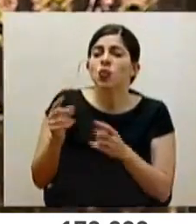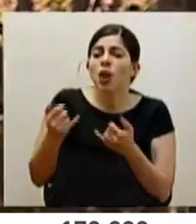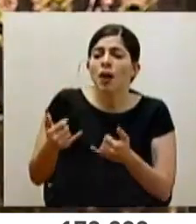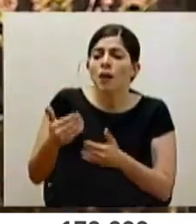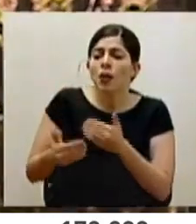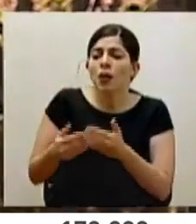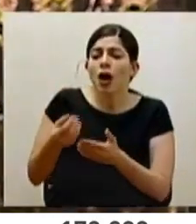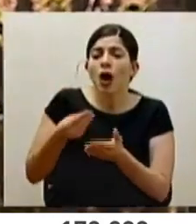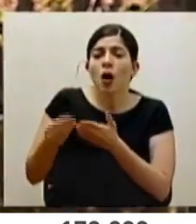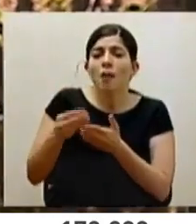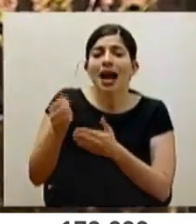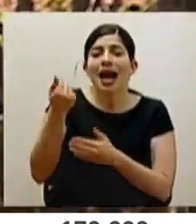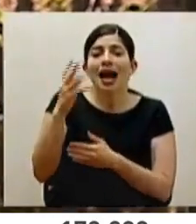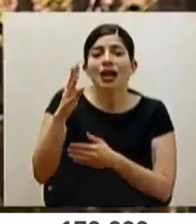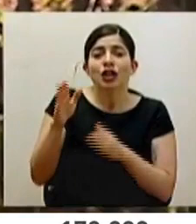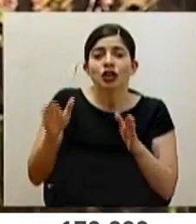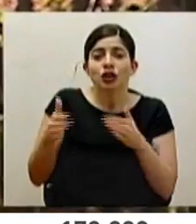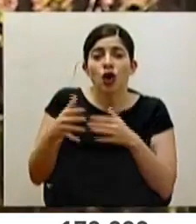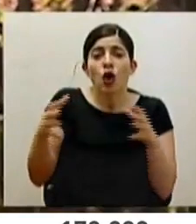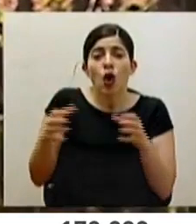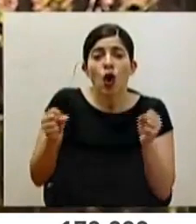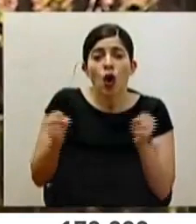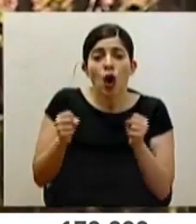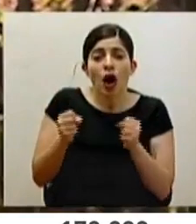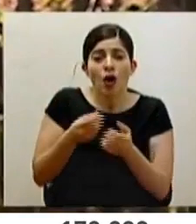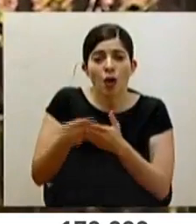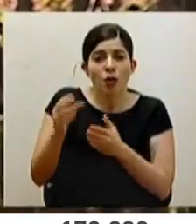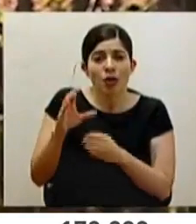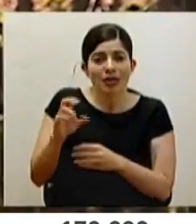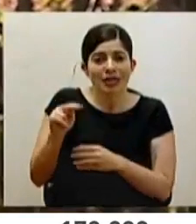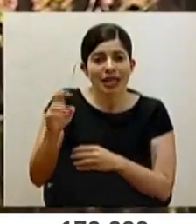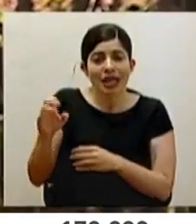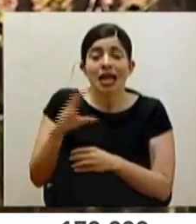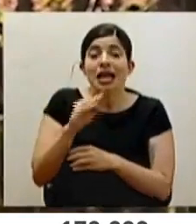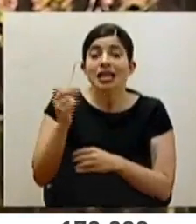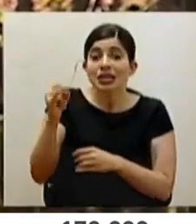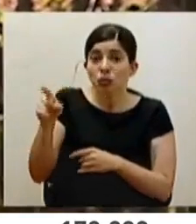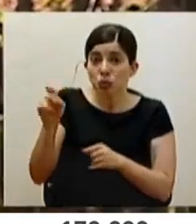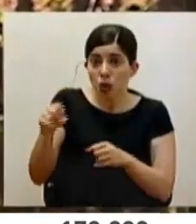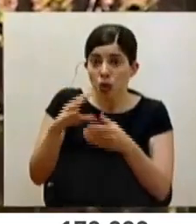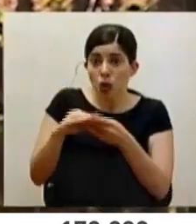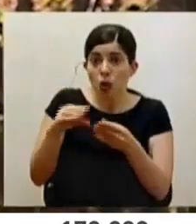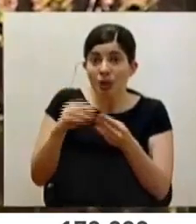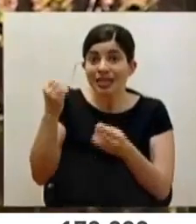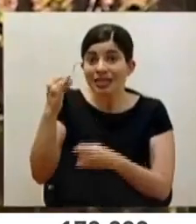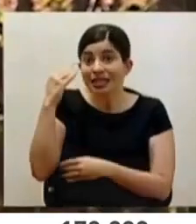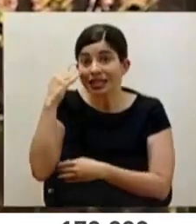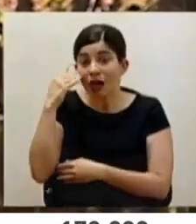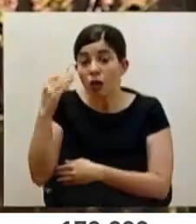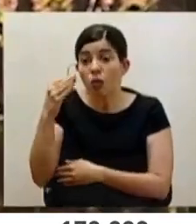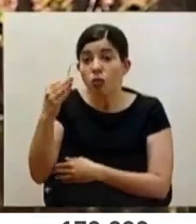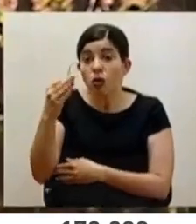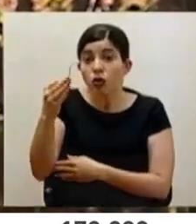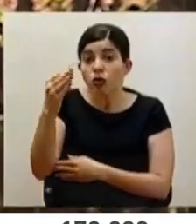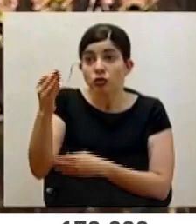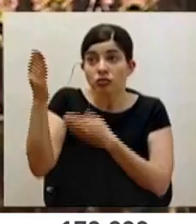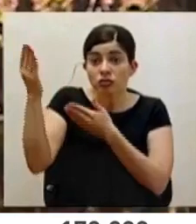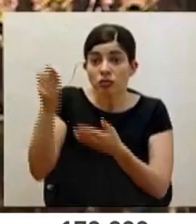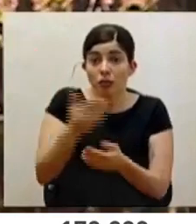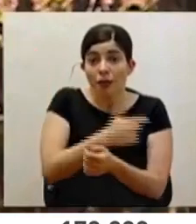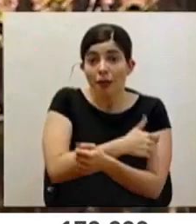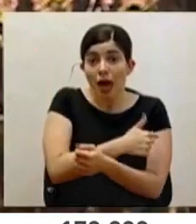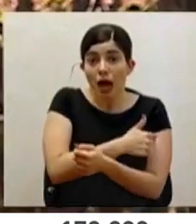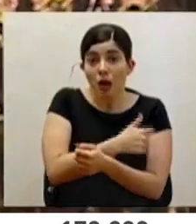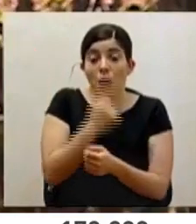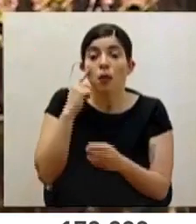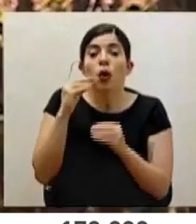de los 14 congeladores adquiridos por la comisión? Y si me puede comentar si tienen conocimiento si las próximas entregas de las vacunas,